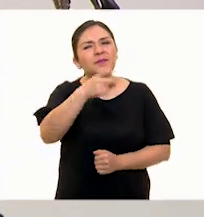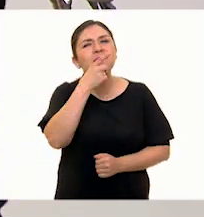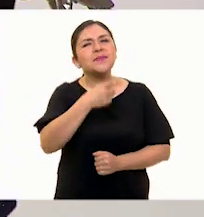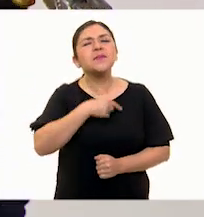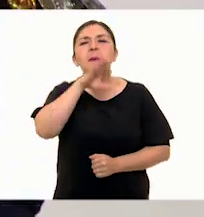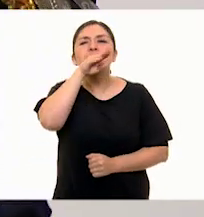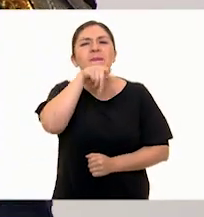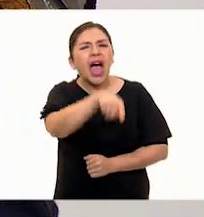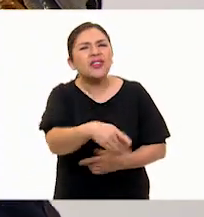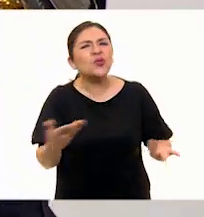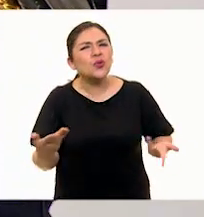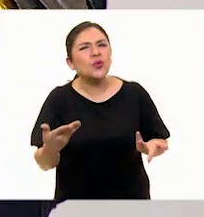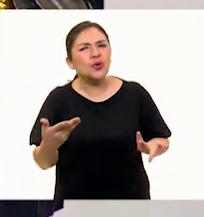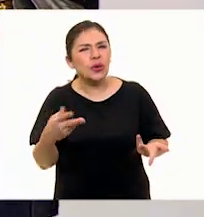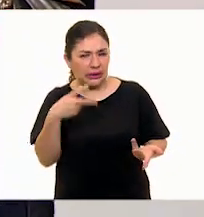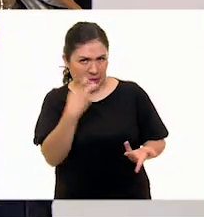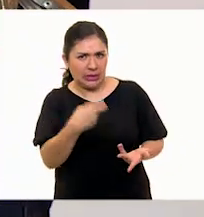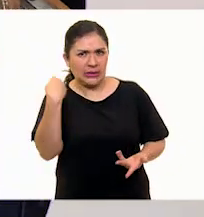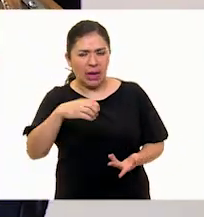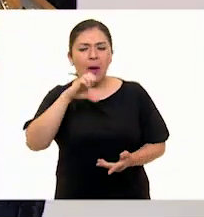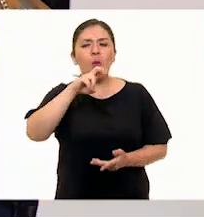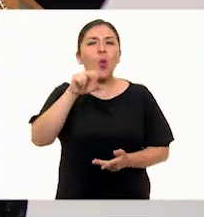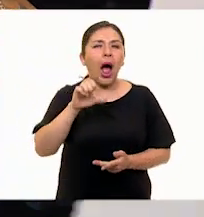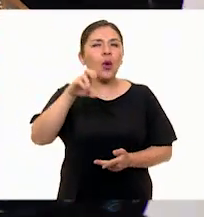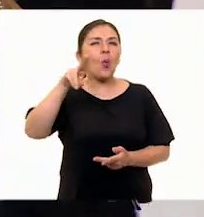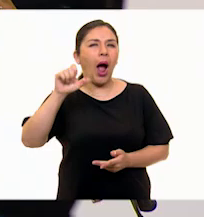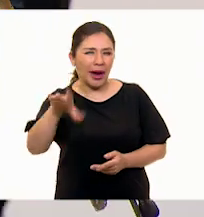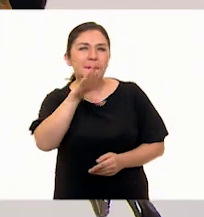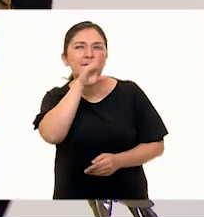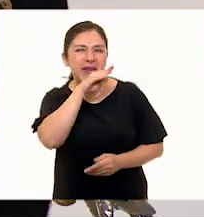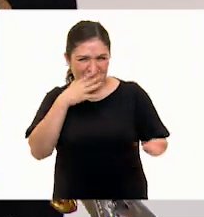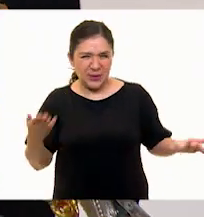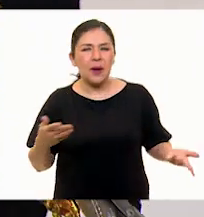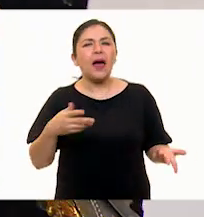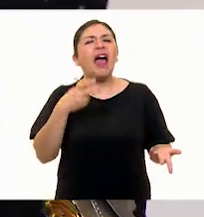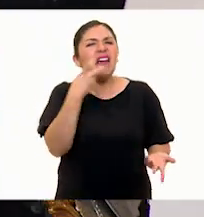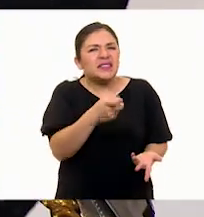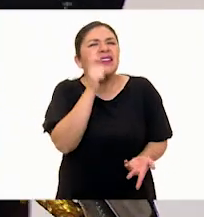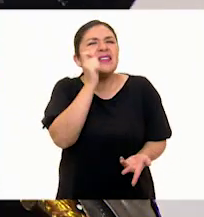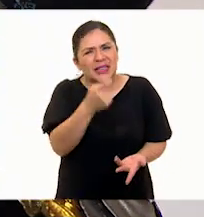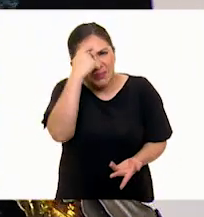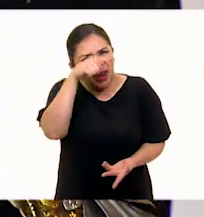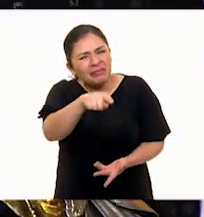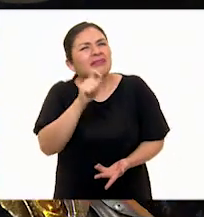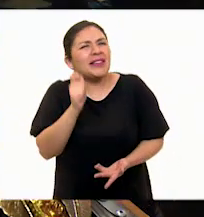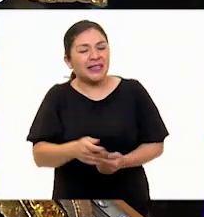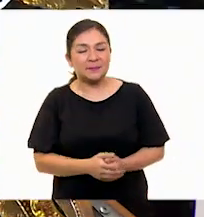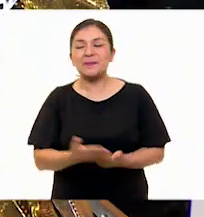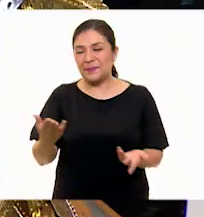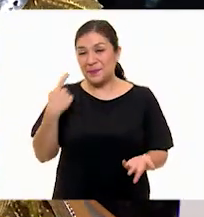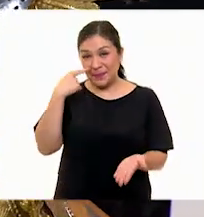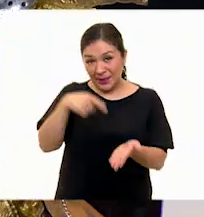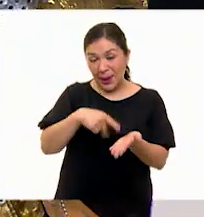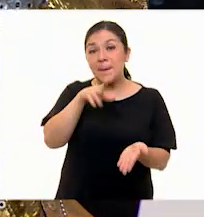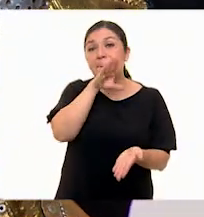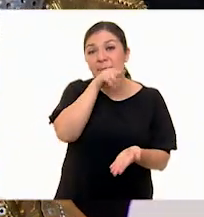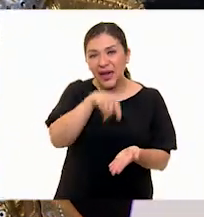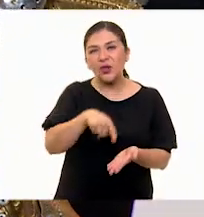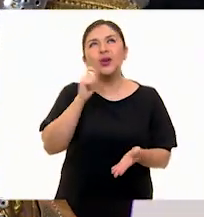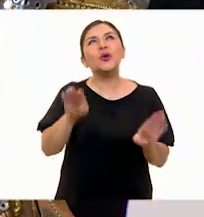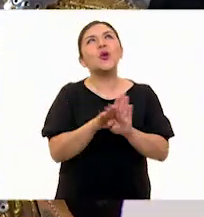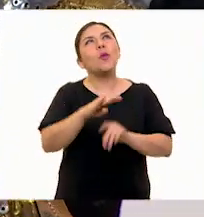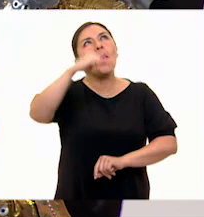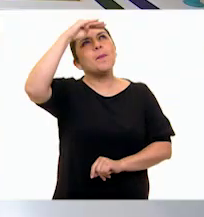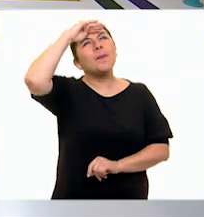del patito, ¿cómo? Entiendo que se llama cuacua, ¿qué significa para ti? Bueno, esta pieza es un poquito